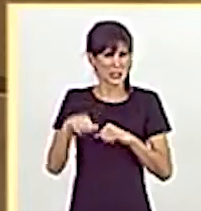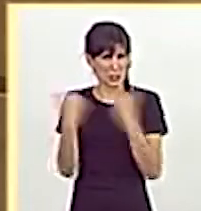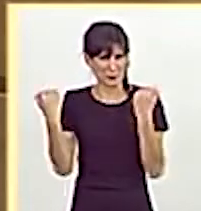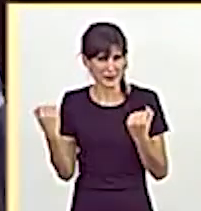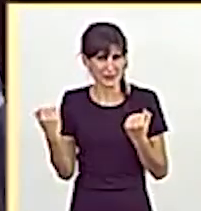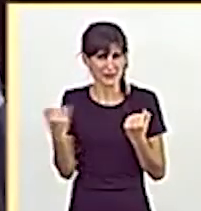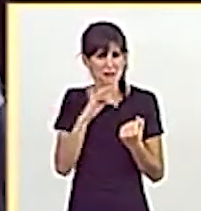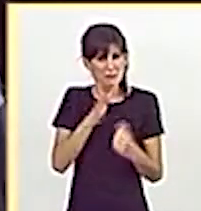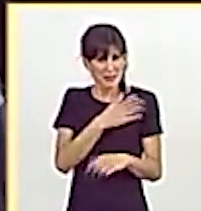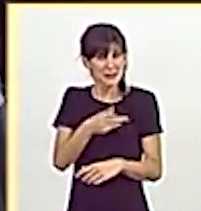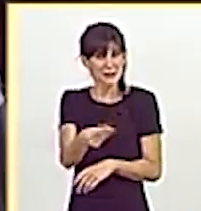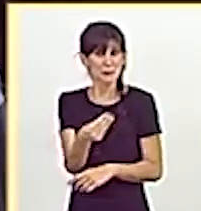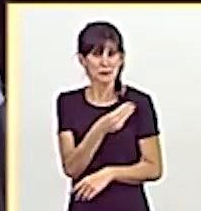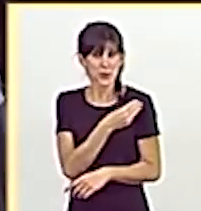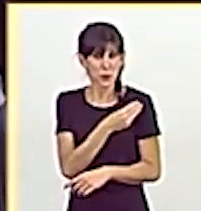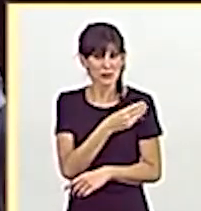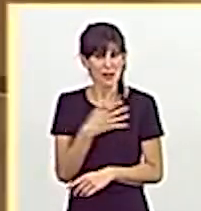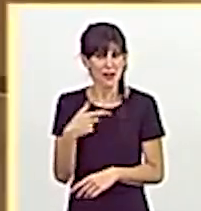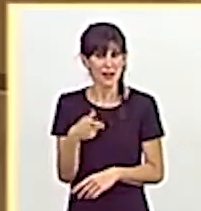¿Me quiere usted hacer la pregunta?